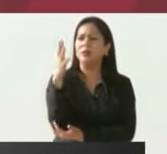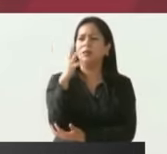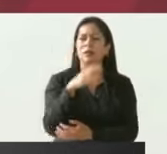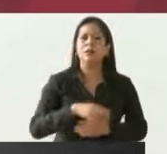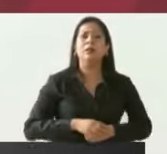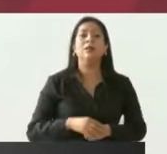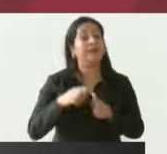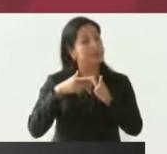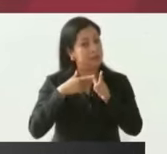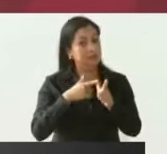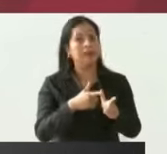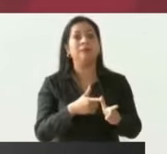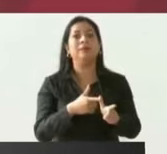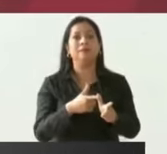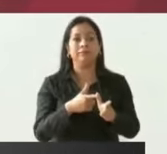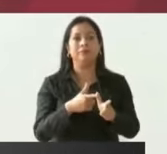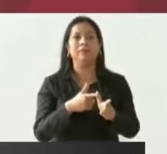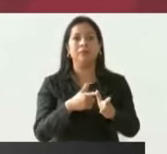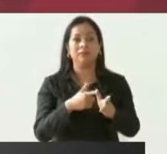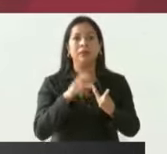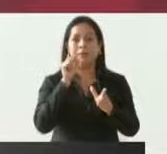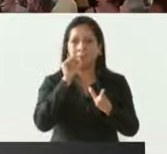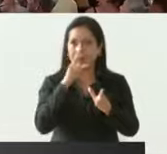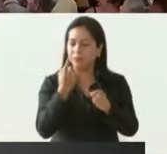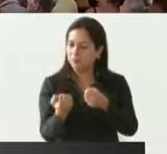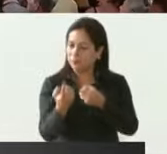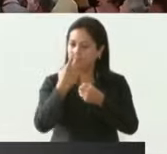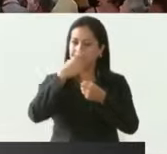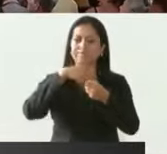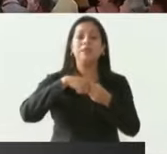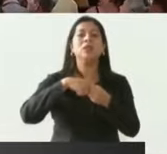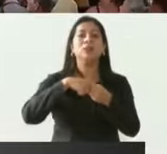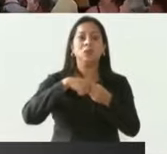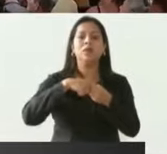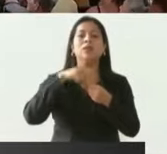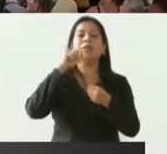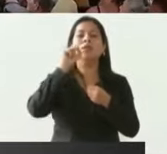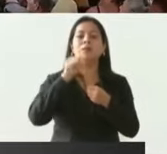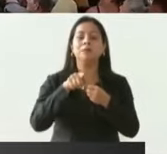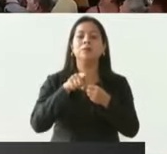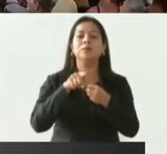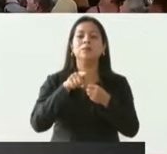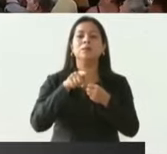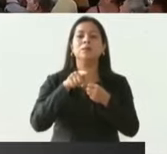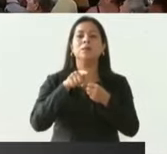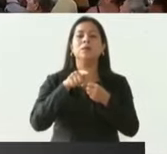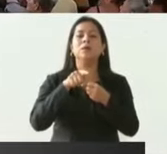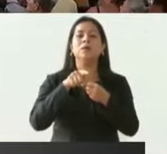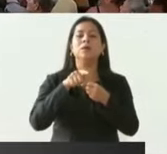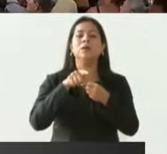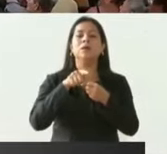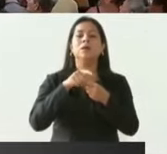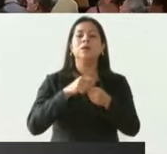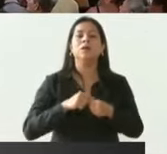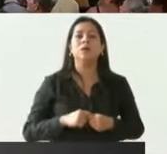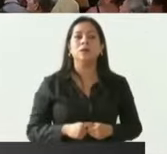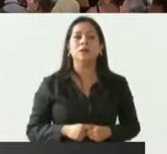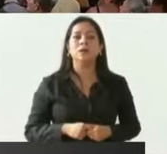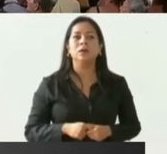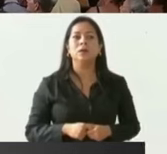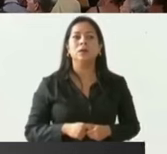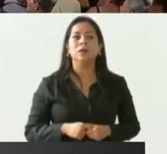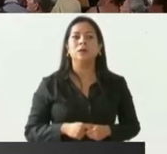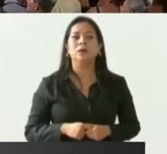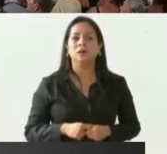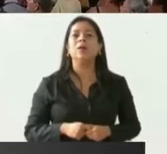y están incluidos también en los puntos en